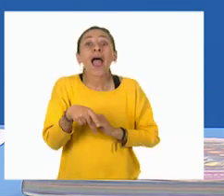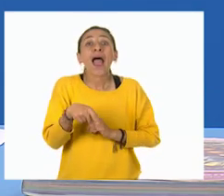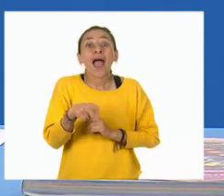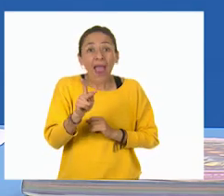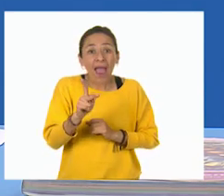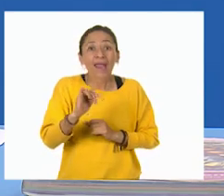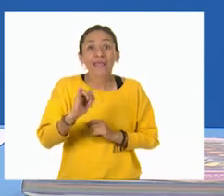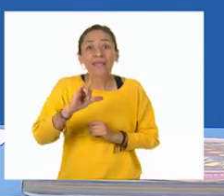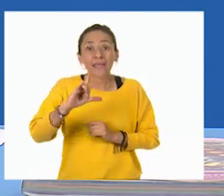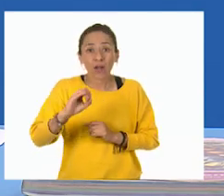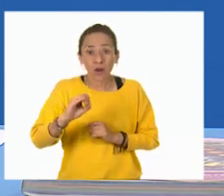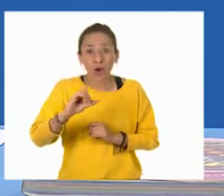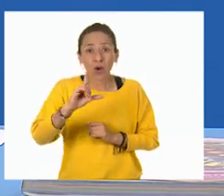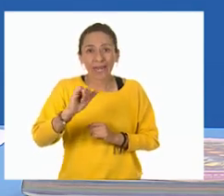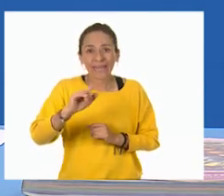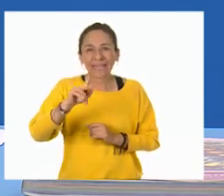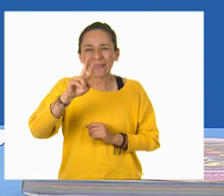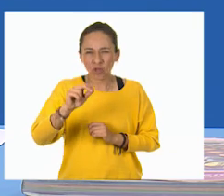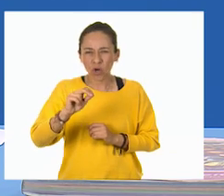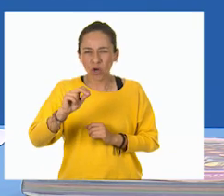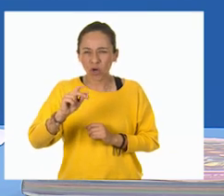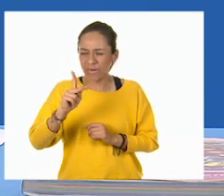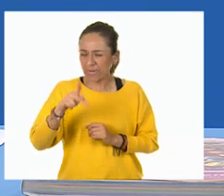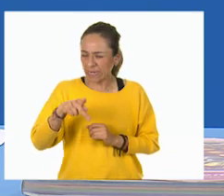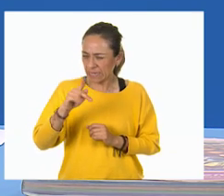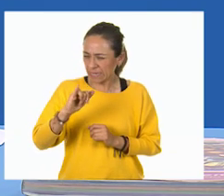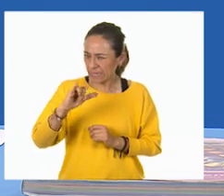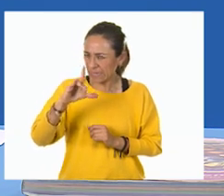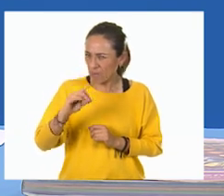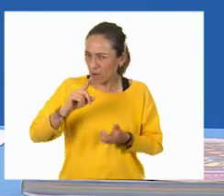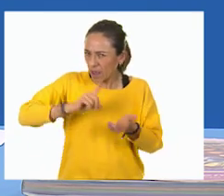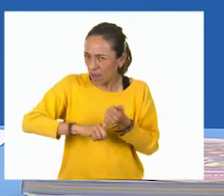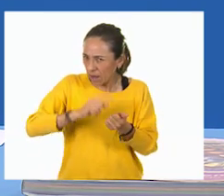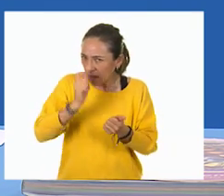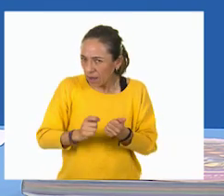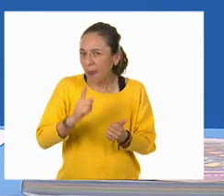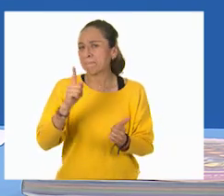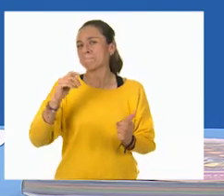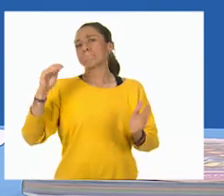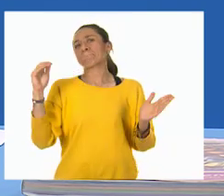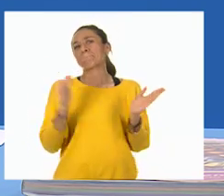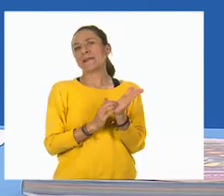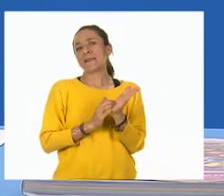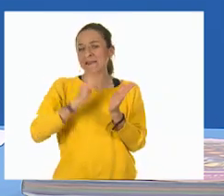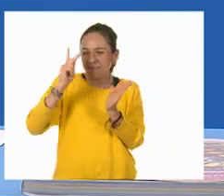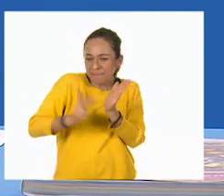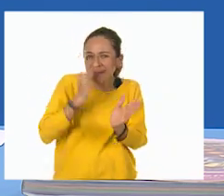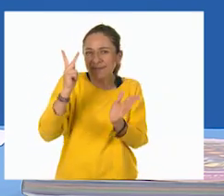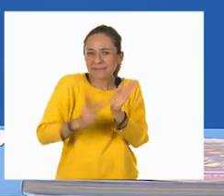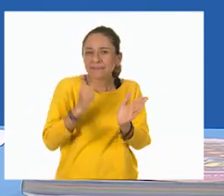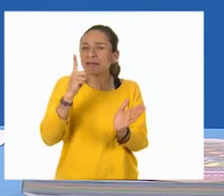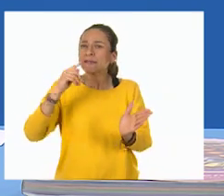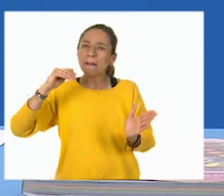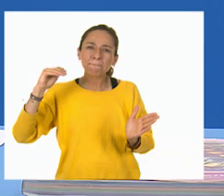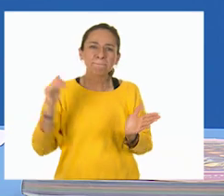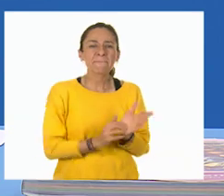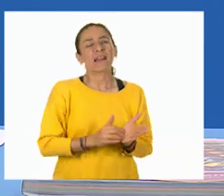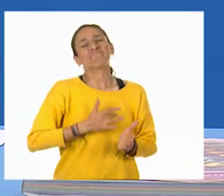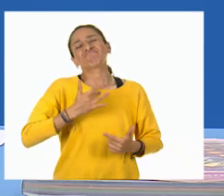Porque recuerdo que kilo quiere decir mil veces. Así que seguro, entonces,